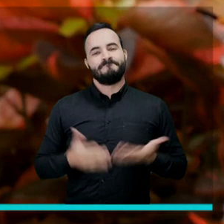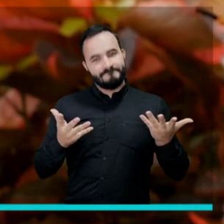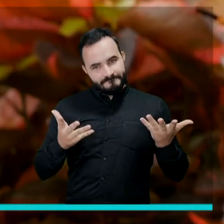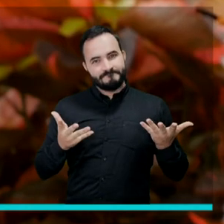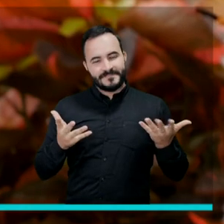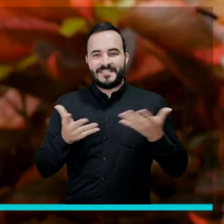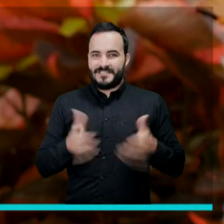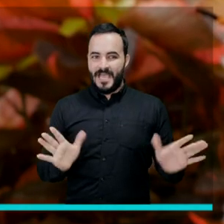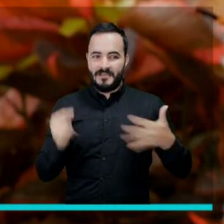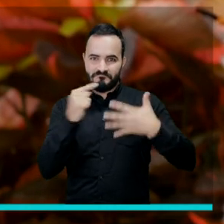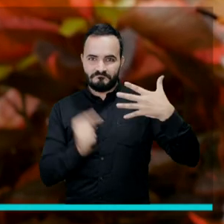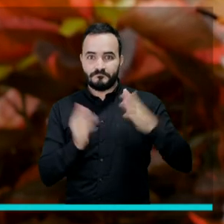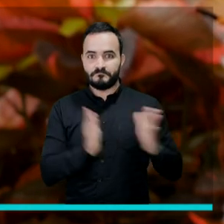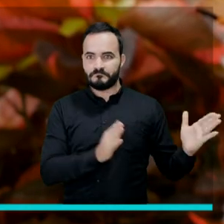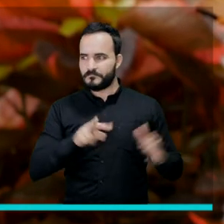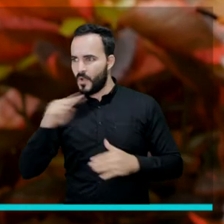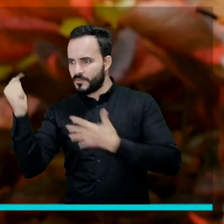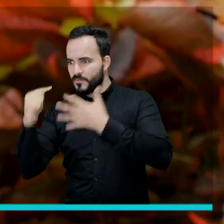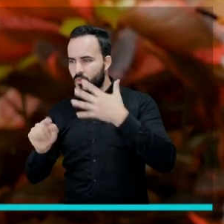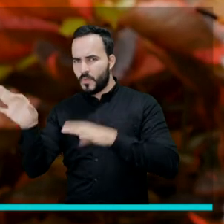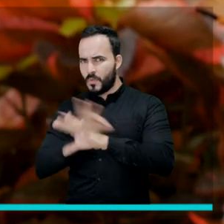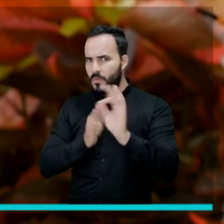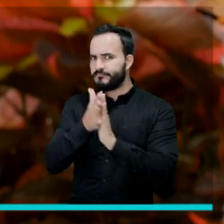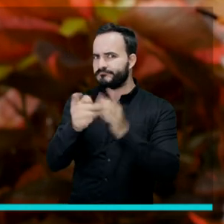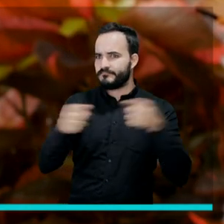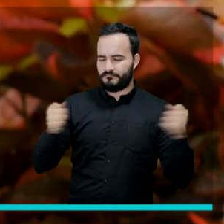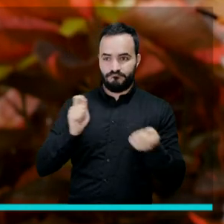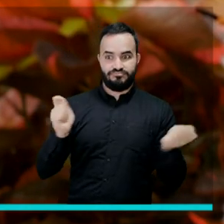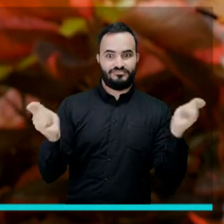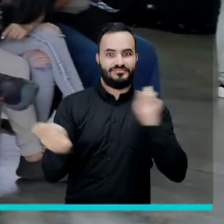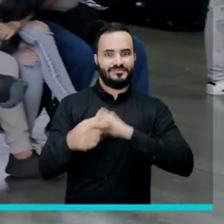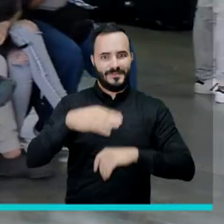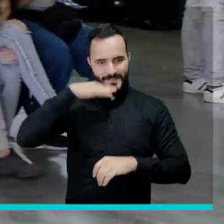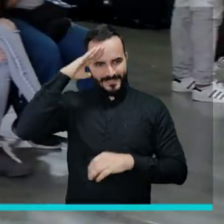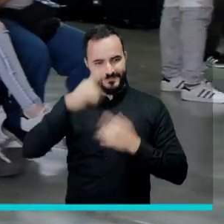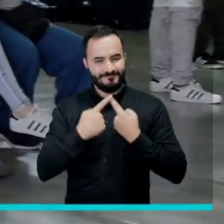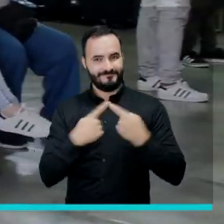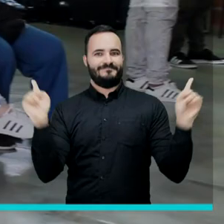Llegó el momento de conocer otros hechos que están construyendo una Medellín diferente.